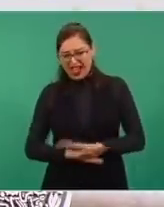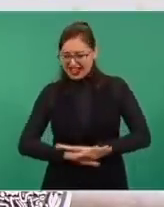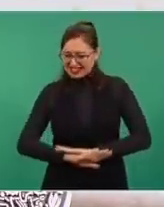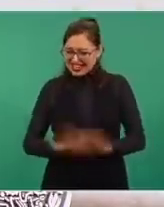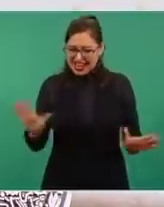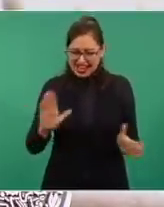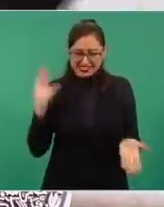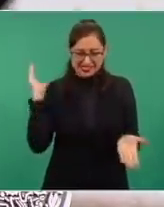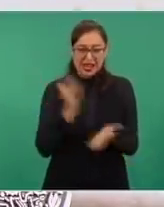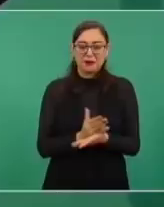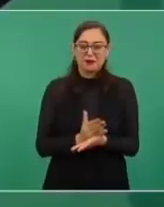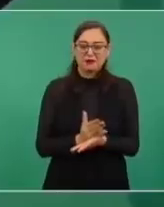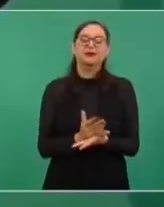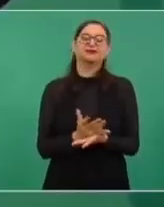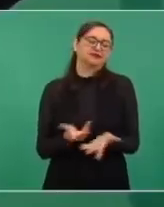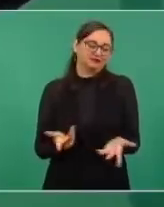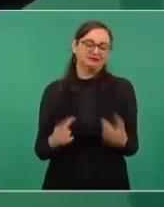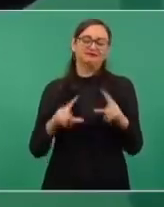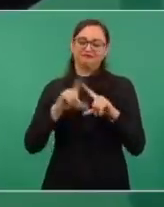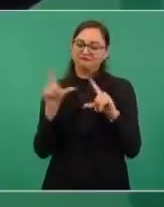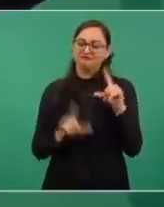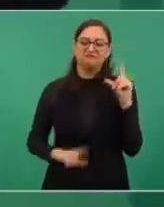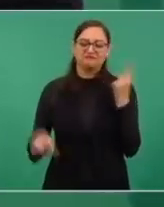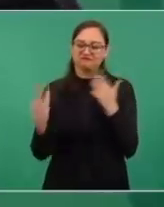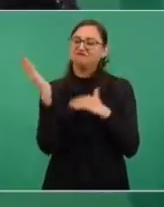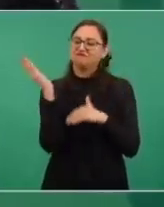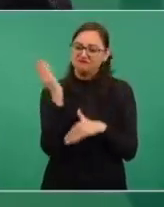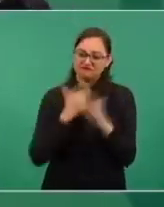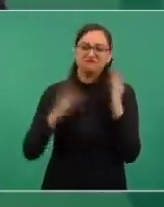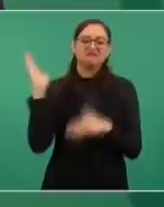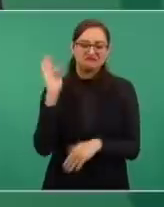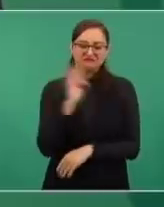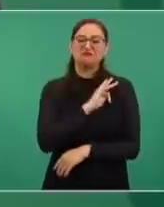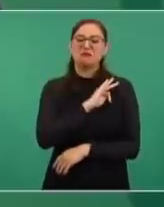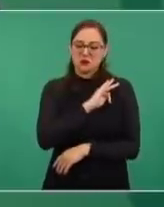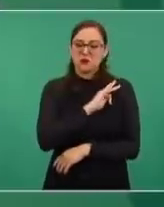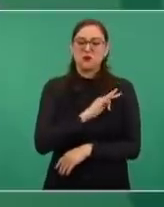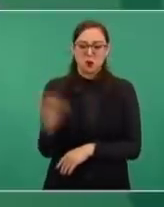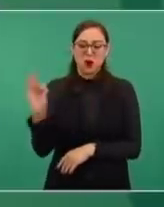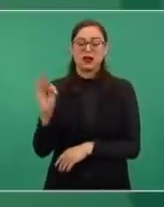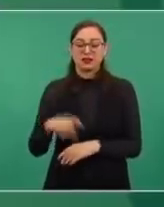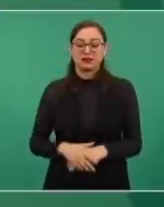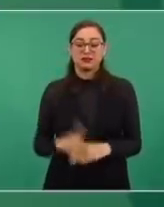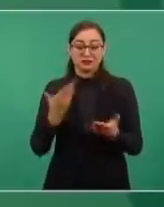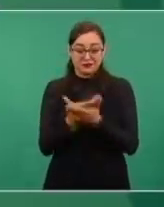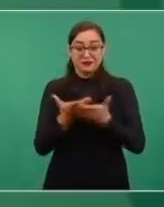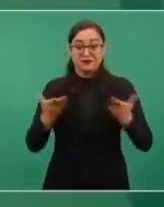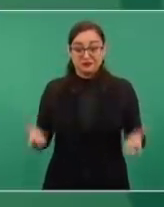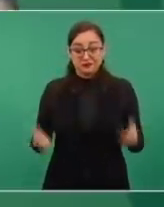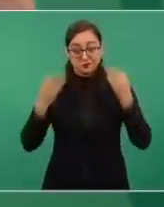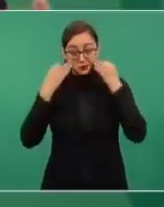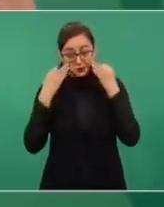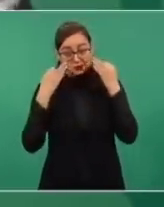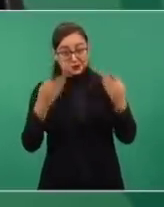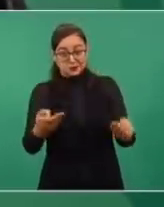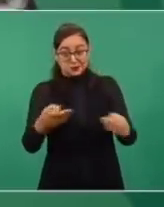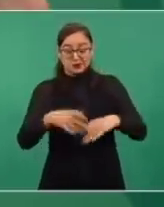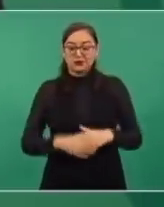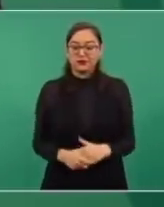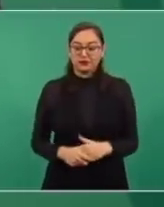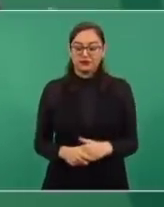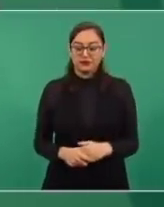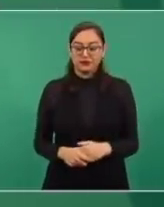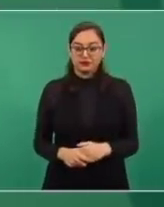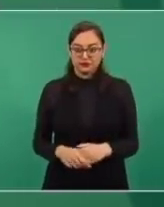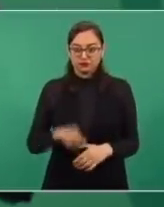claro que el país sale adelante y eso lo está viendo la gente. Porque tu pregunta es por